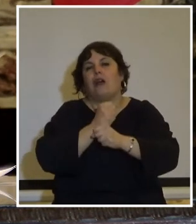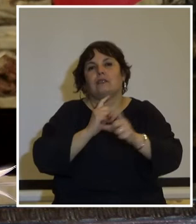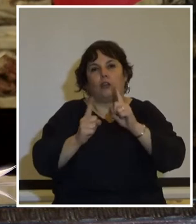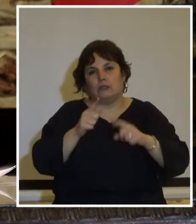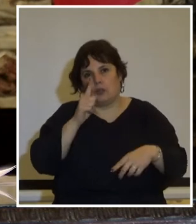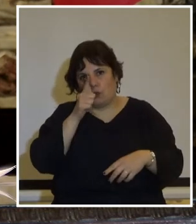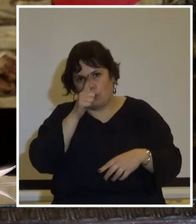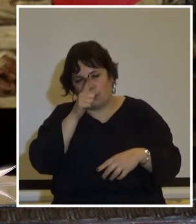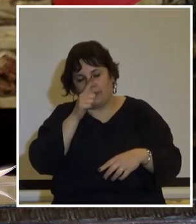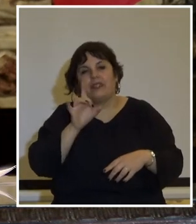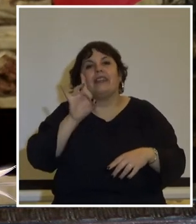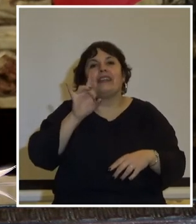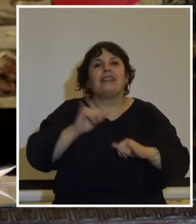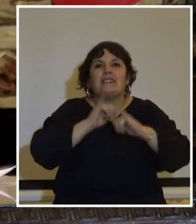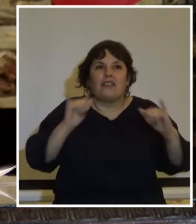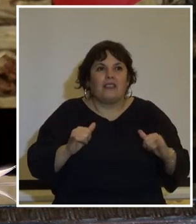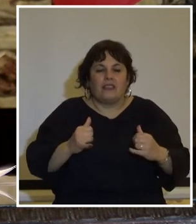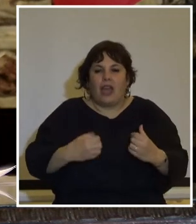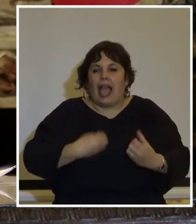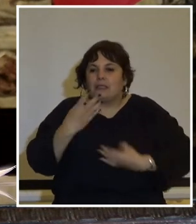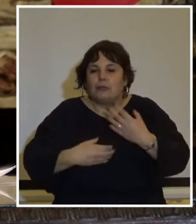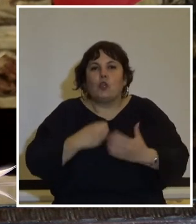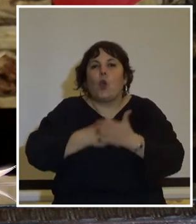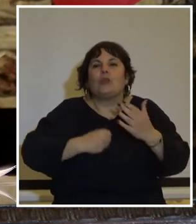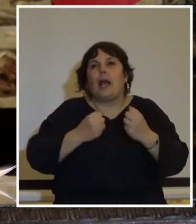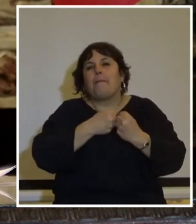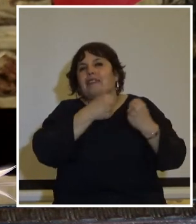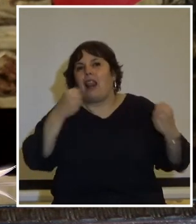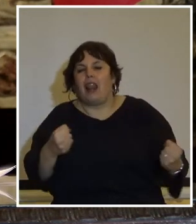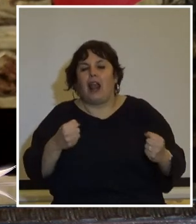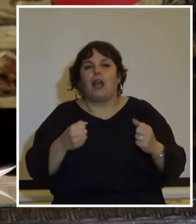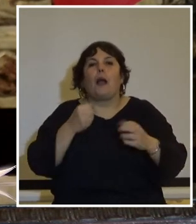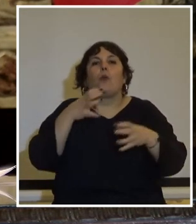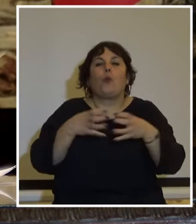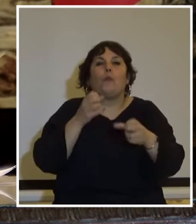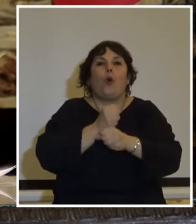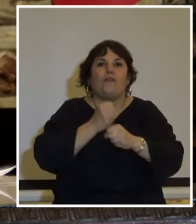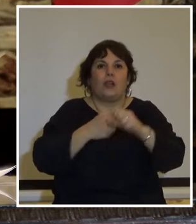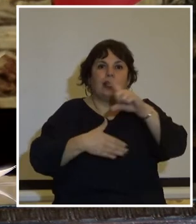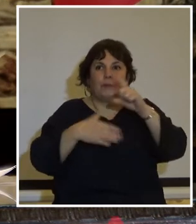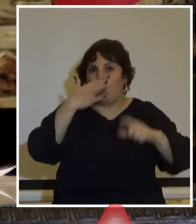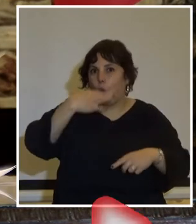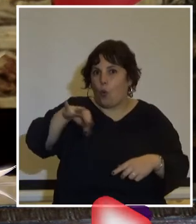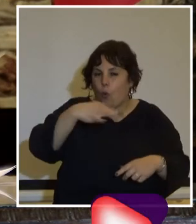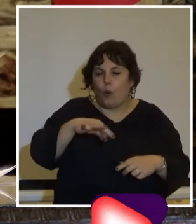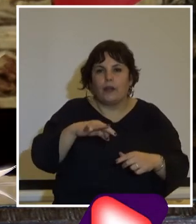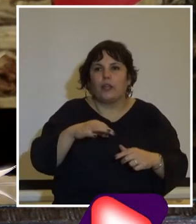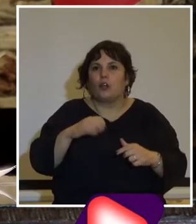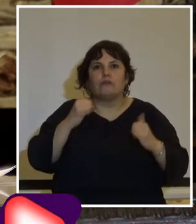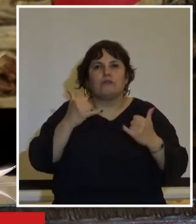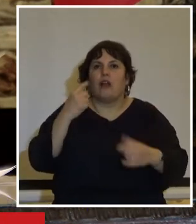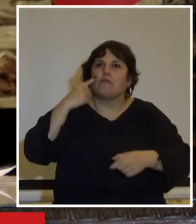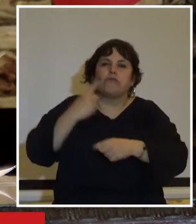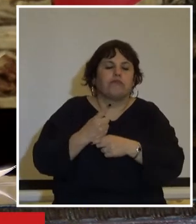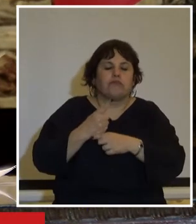15 días de la expresión de lucha más larga de un movimiento obrero latinoamericano único unido por un designio soberano